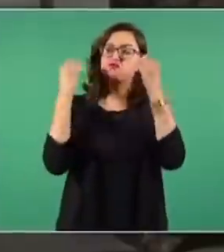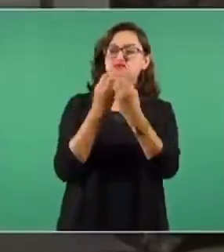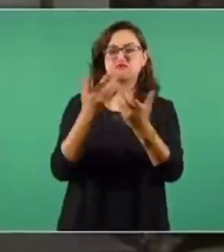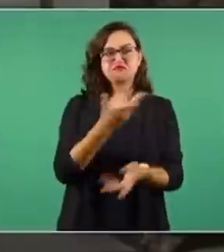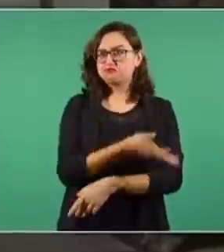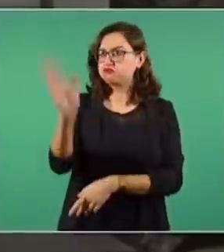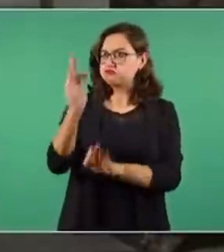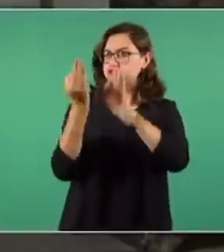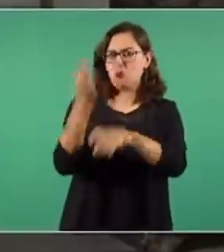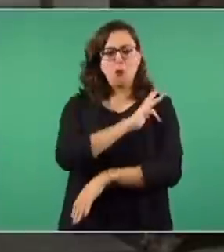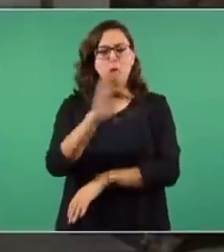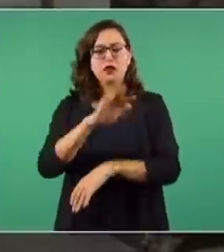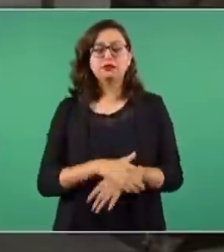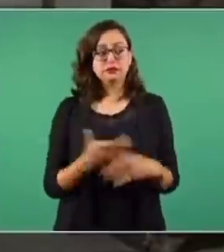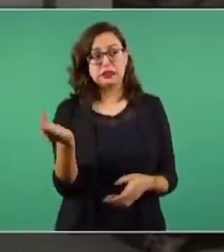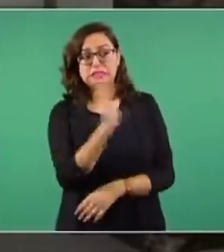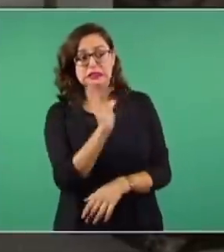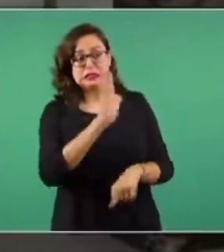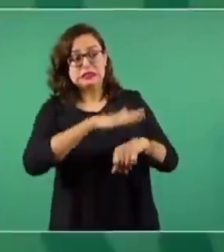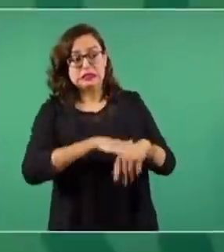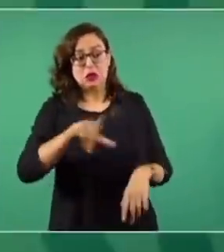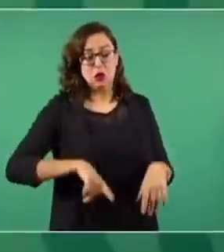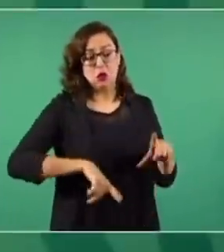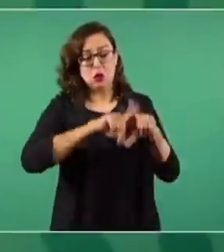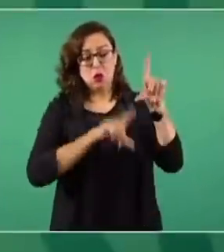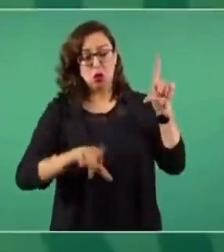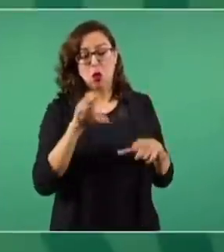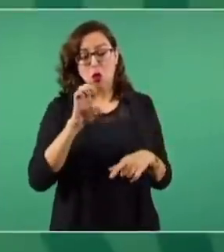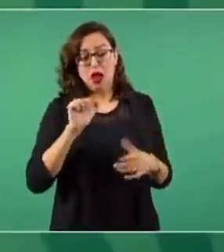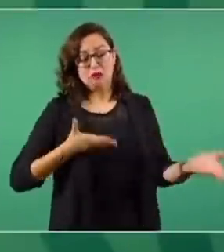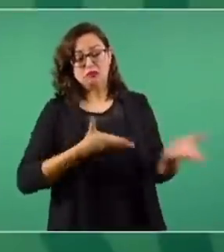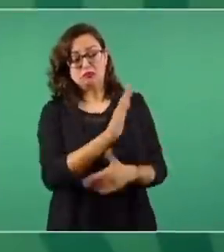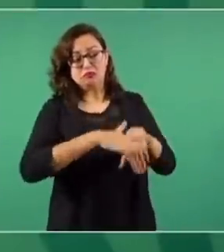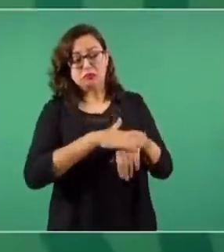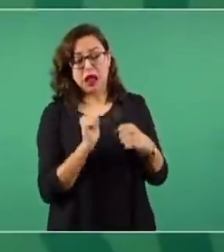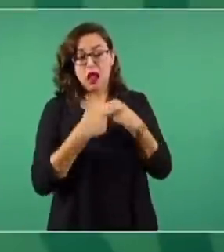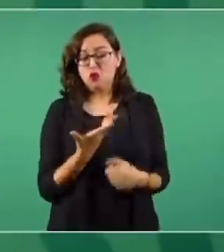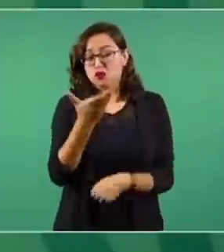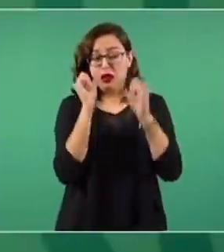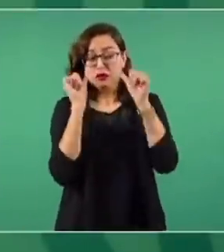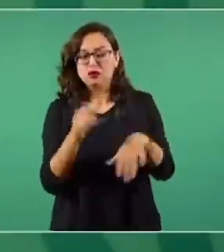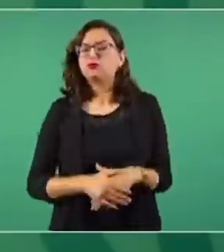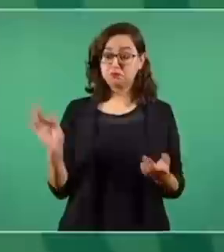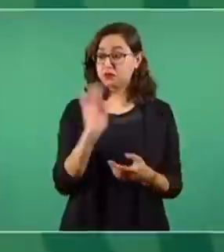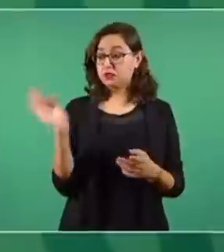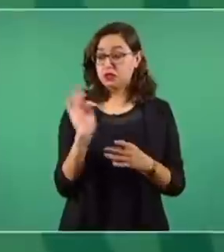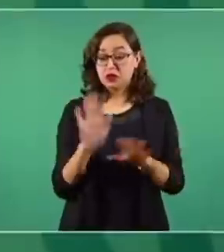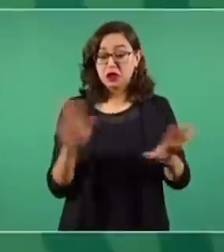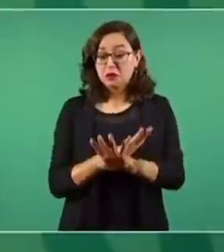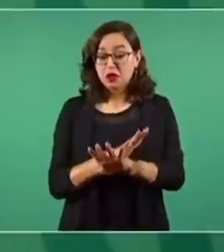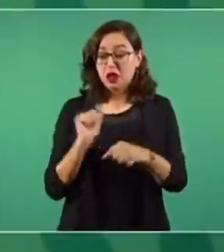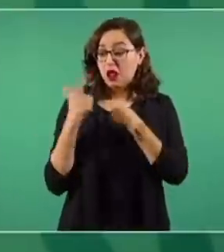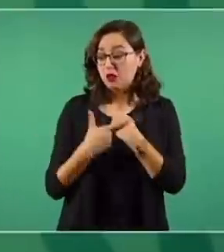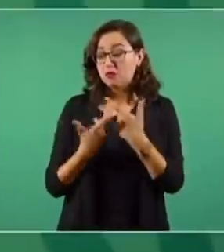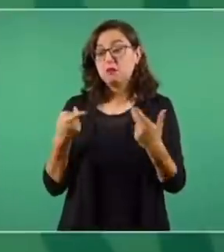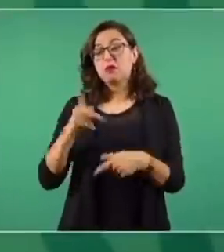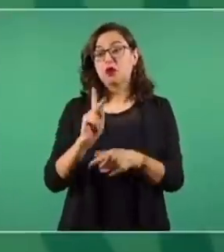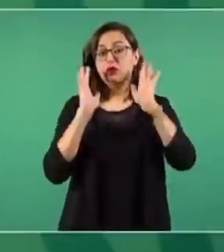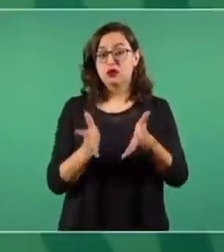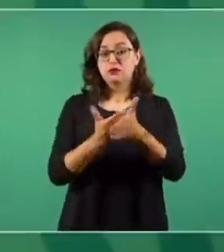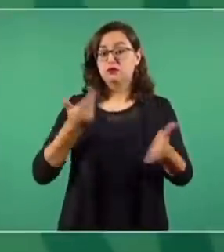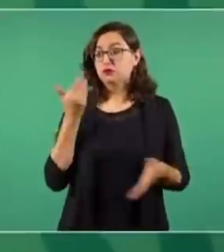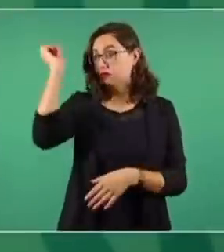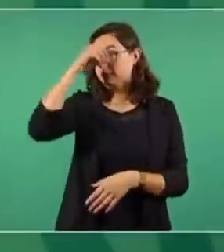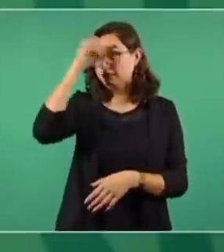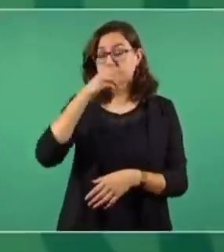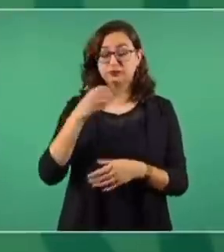mexicano, ¿ustedes responderían de manera positiva ante este tema? Sobre todo en temas de intervención. Es que la OEA ya emitió una opinión sobre las elecciones de México.